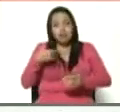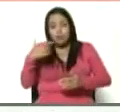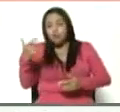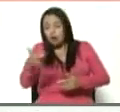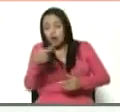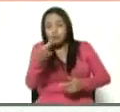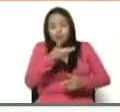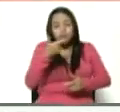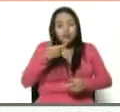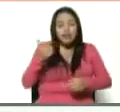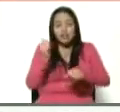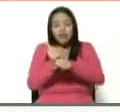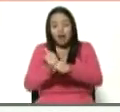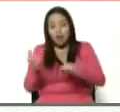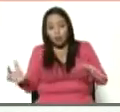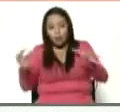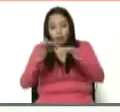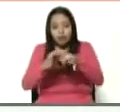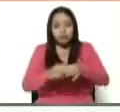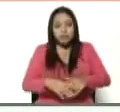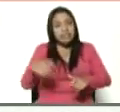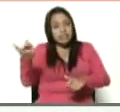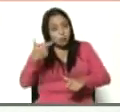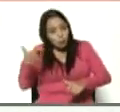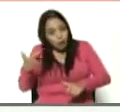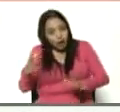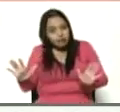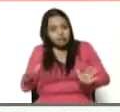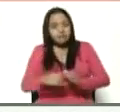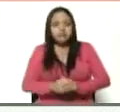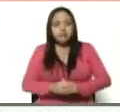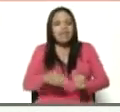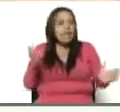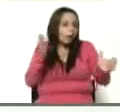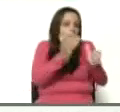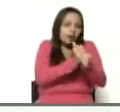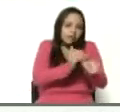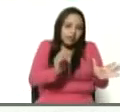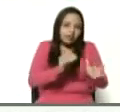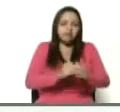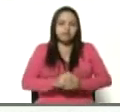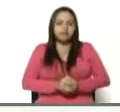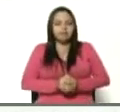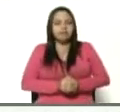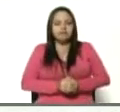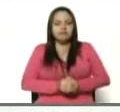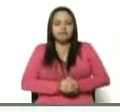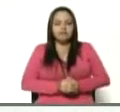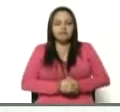buscamos. Y el que busca, encuentra. Encuentra. Muy bien.